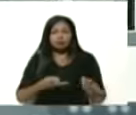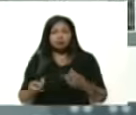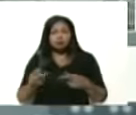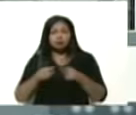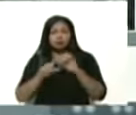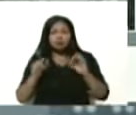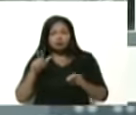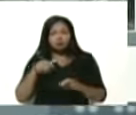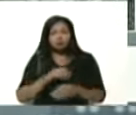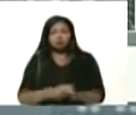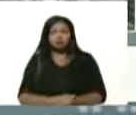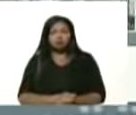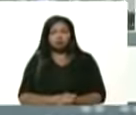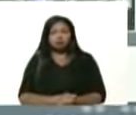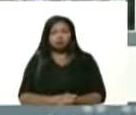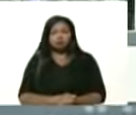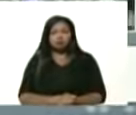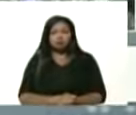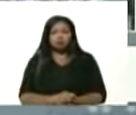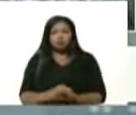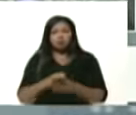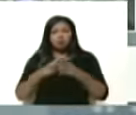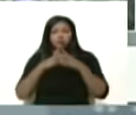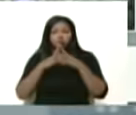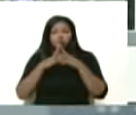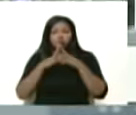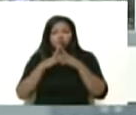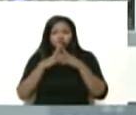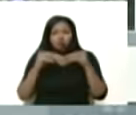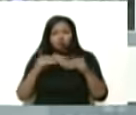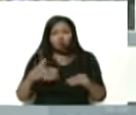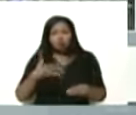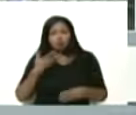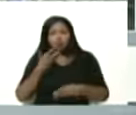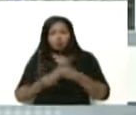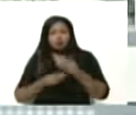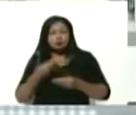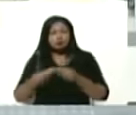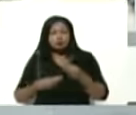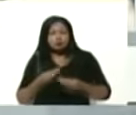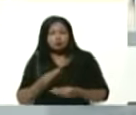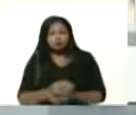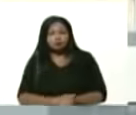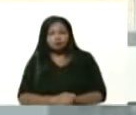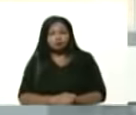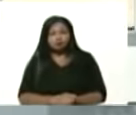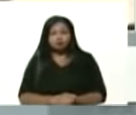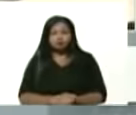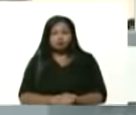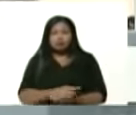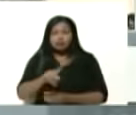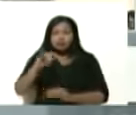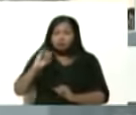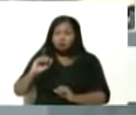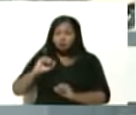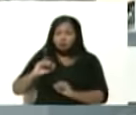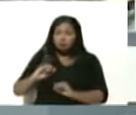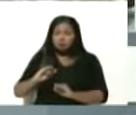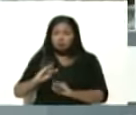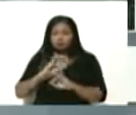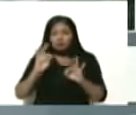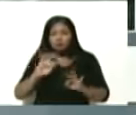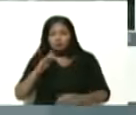éxito total y todo lo que podamos hacer Williams todo para apoyar el